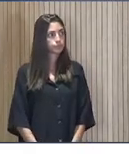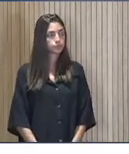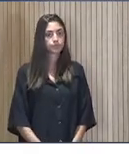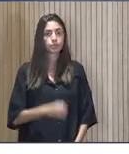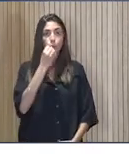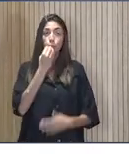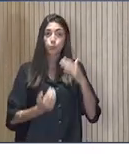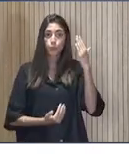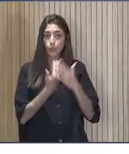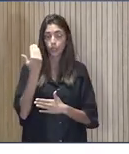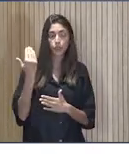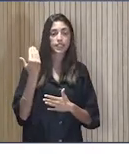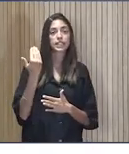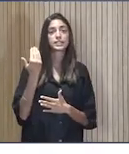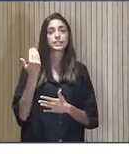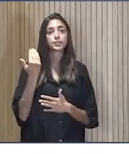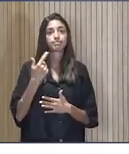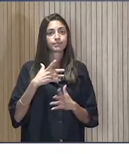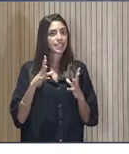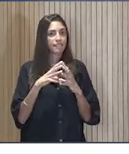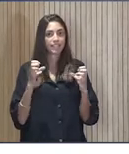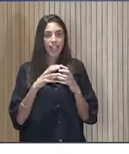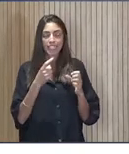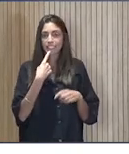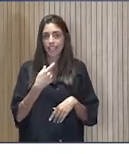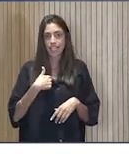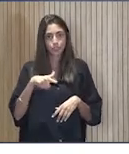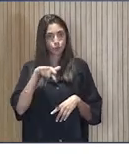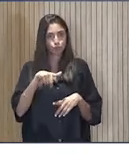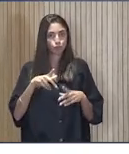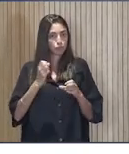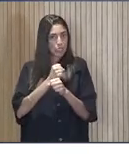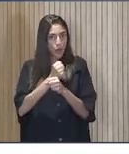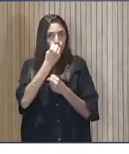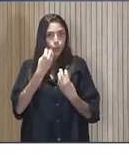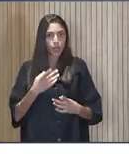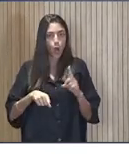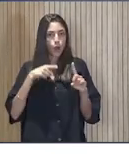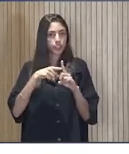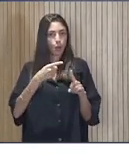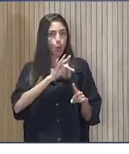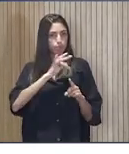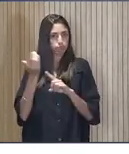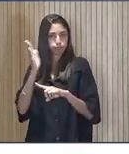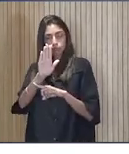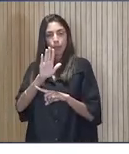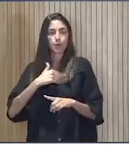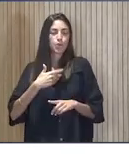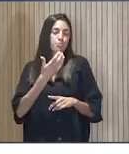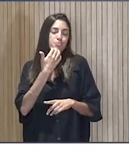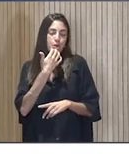Buenos días. Me dan ganas de decir eso de que esta es una buena hora para presentar unos premios. digo, la mejor hora, pero no voy a hacer bromitas.